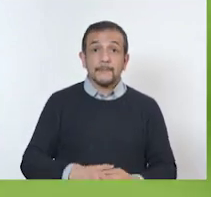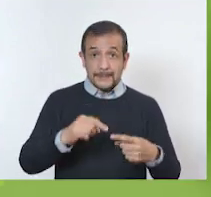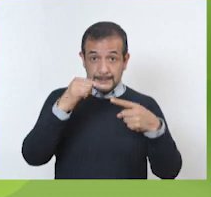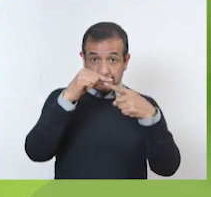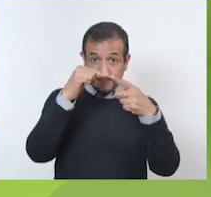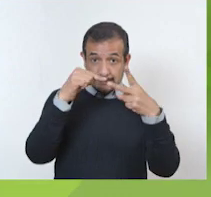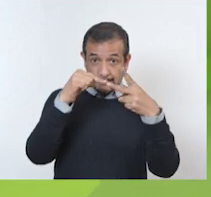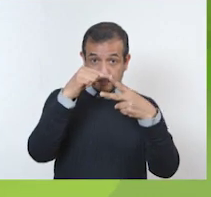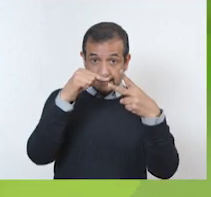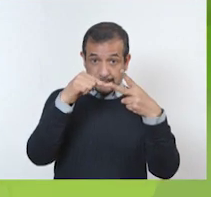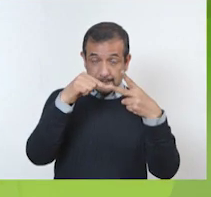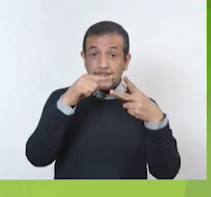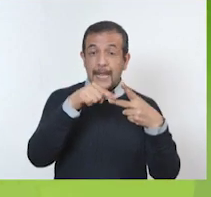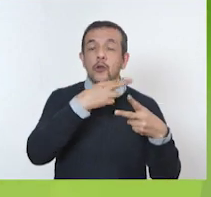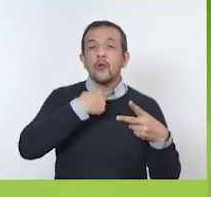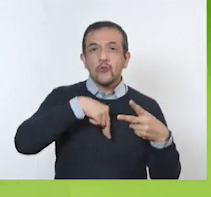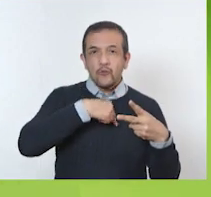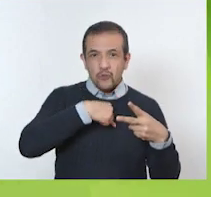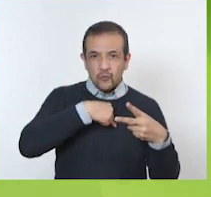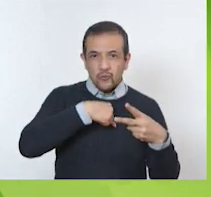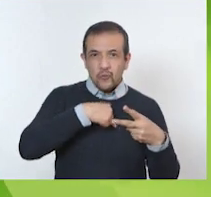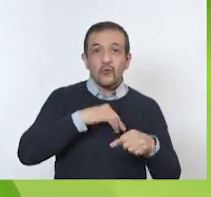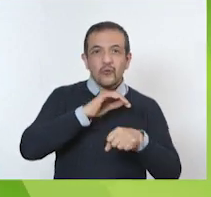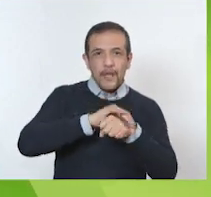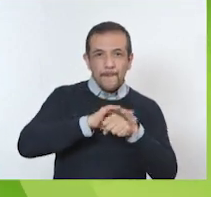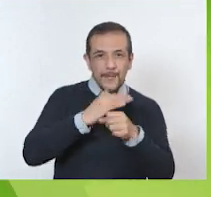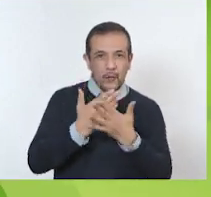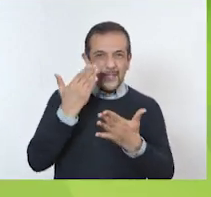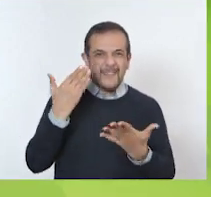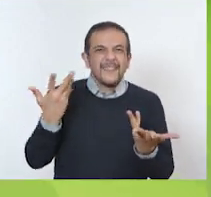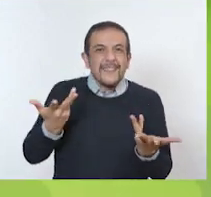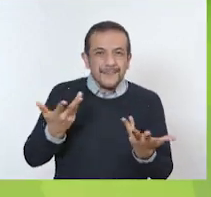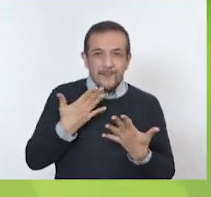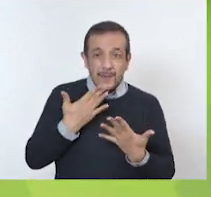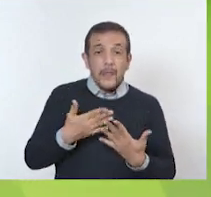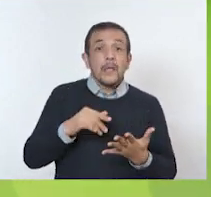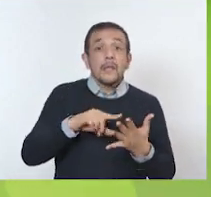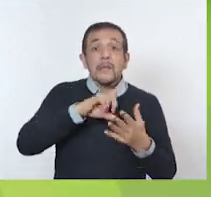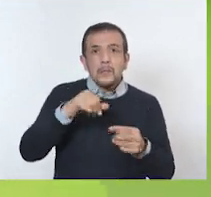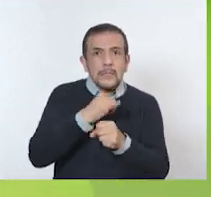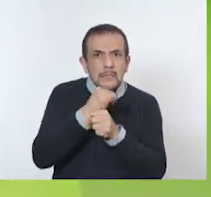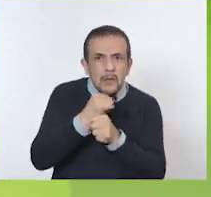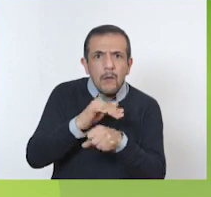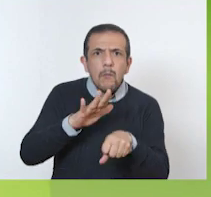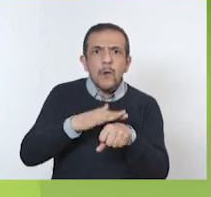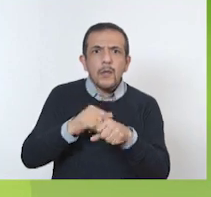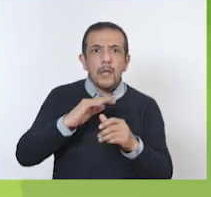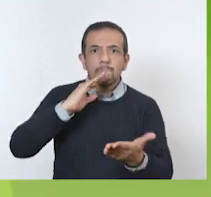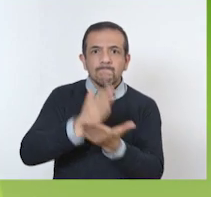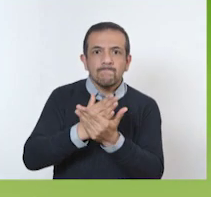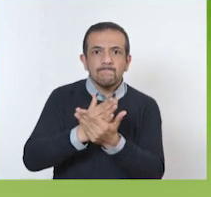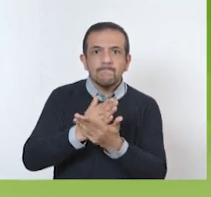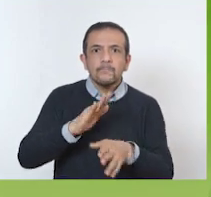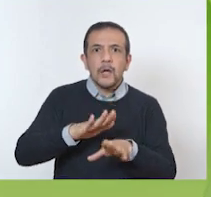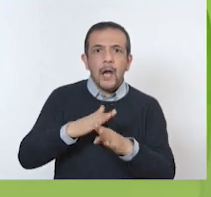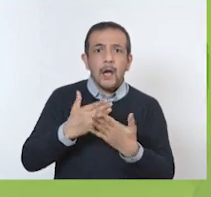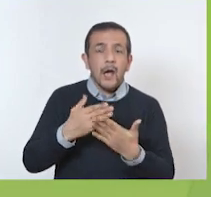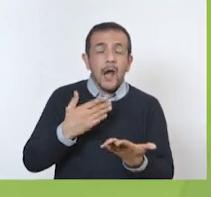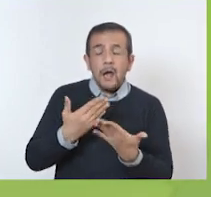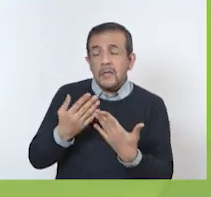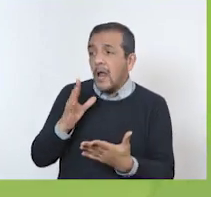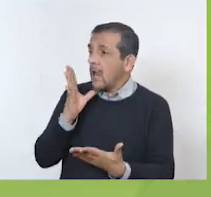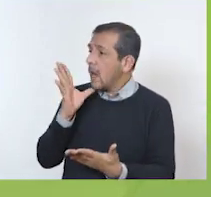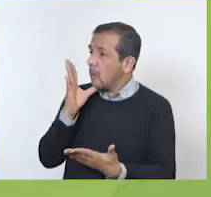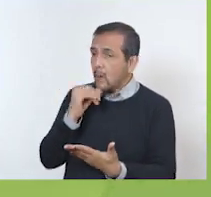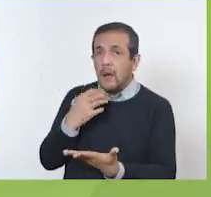Ya que supimos qué nos gustaba hacer con nuestros amigos, investigamos el por qué dejamos de hacerlo como antes. Ya no podíamos